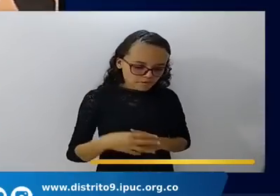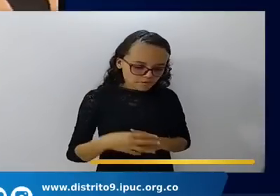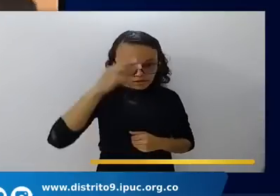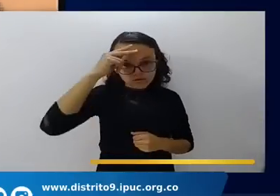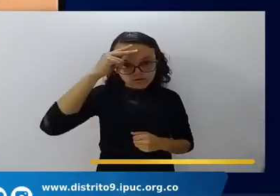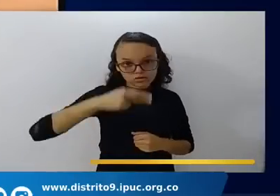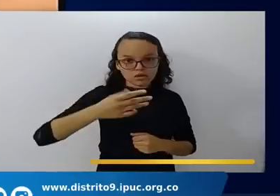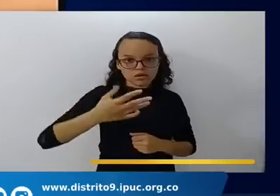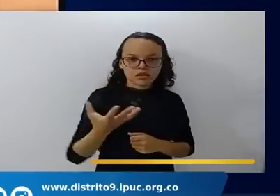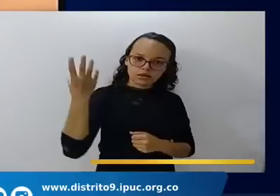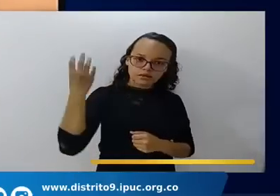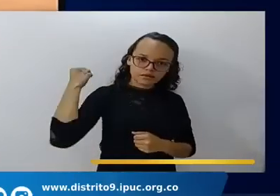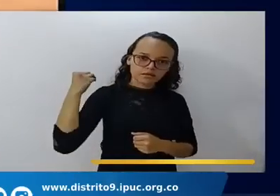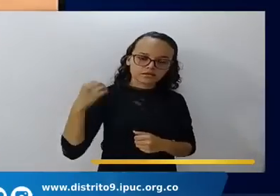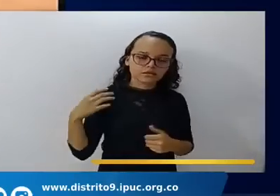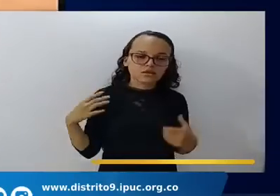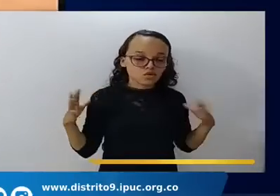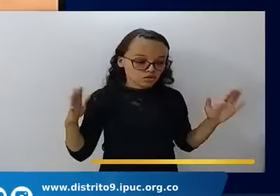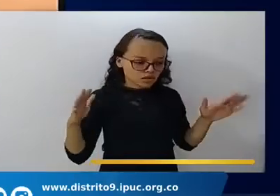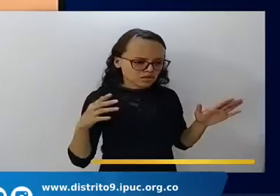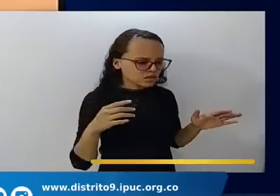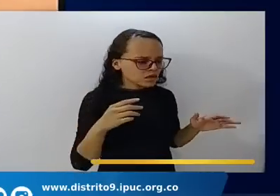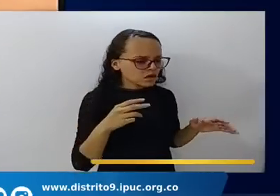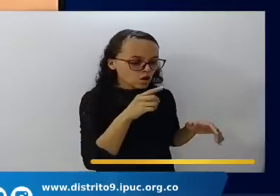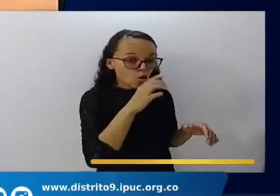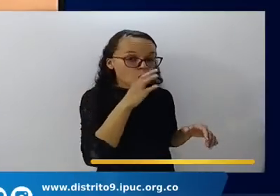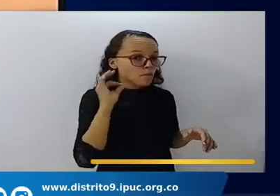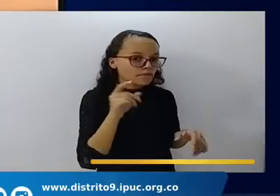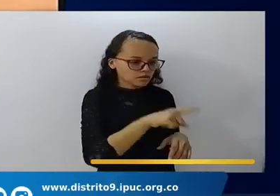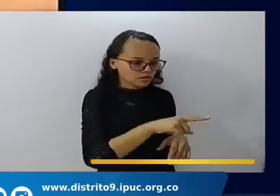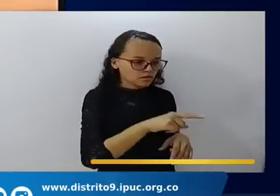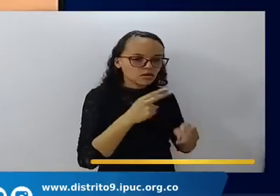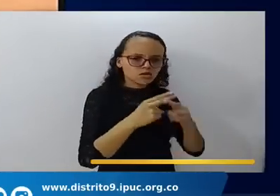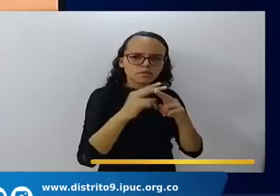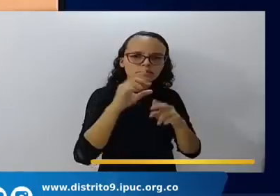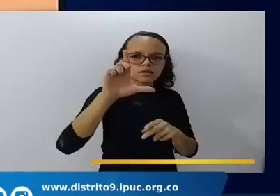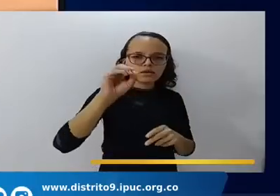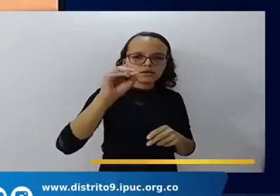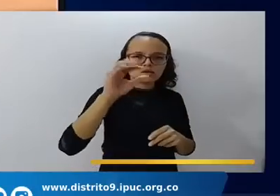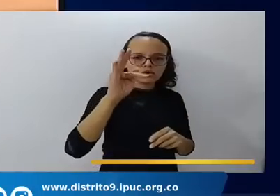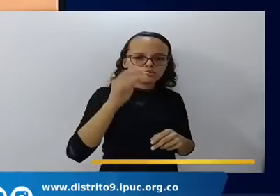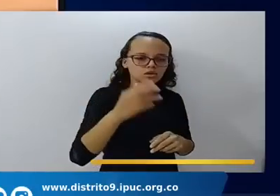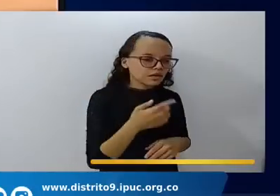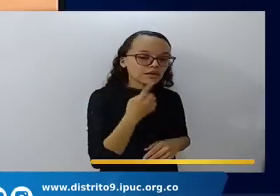como los ángeles salón date prisa levántate